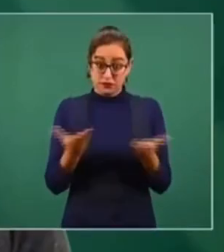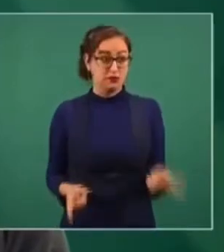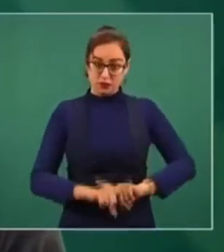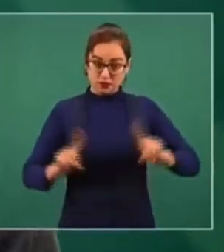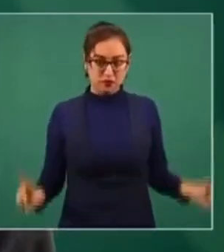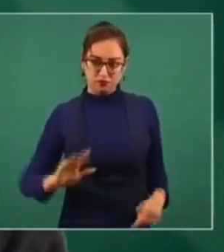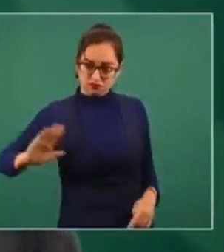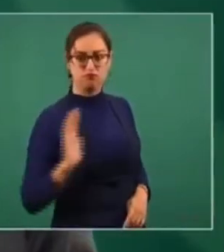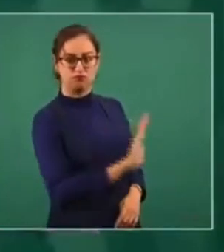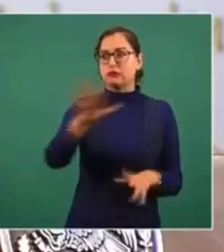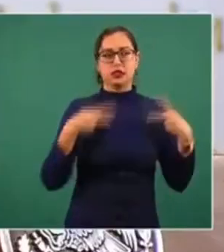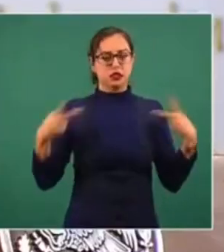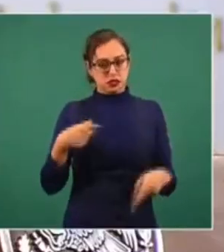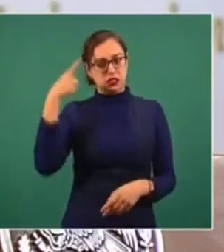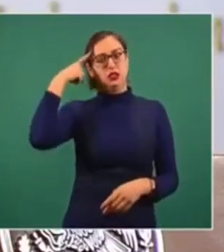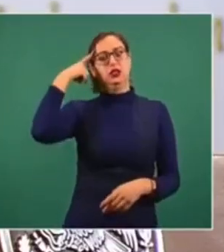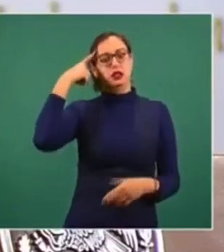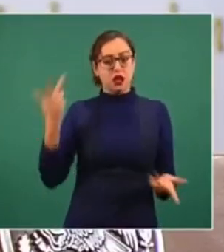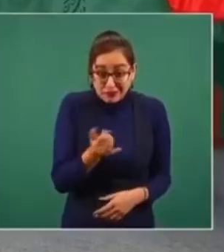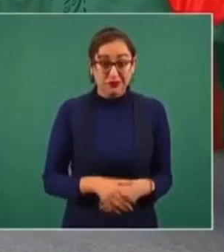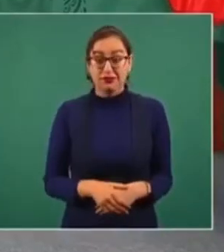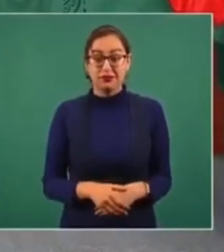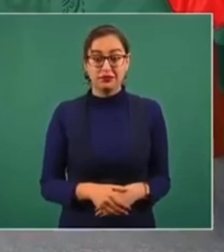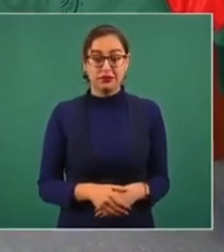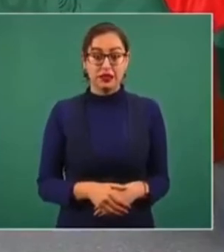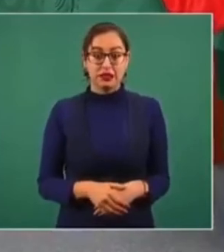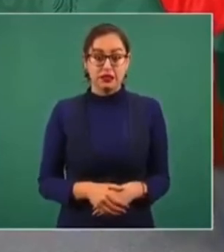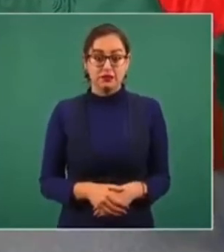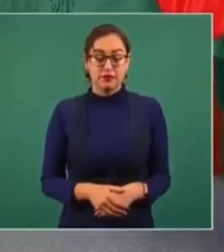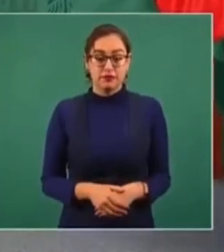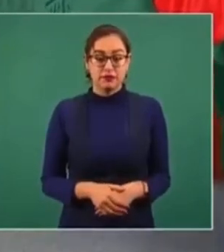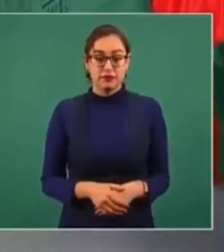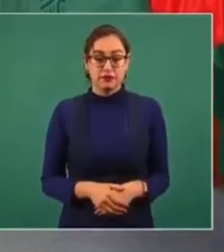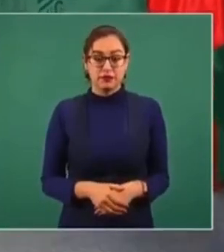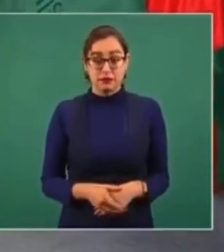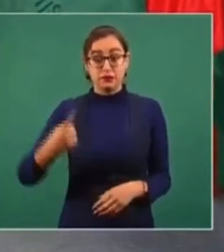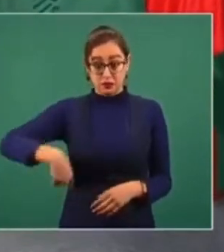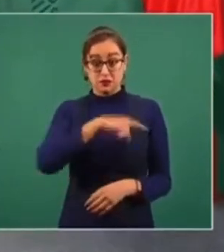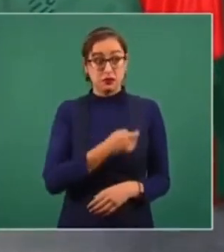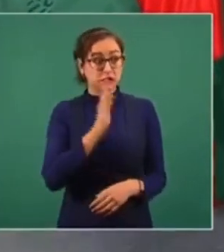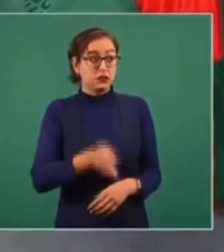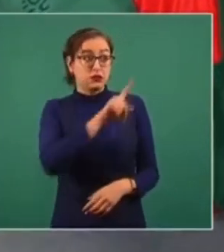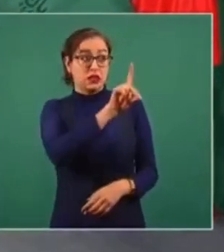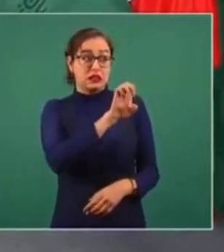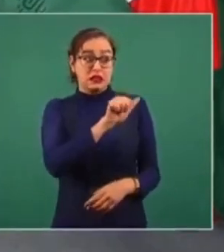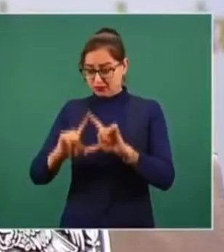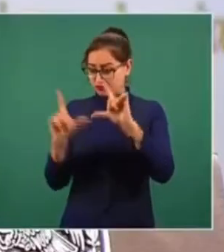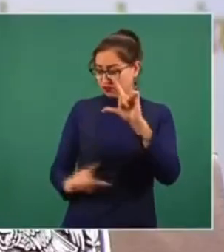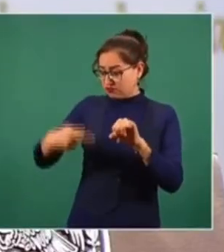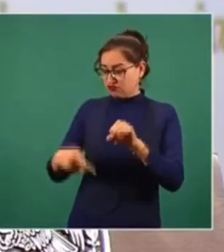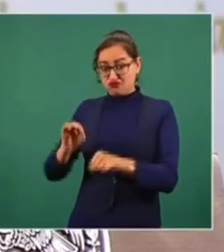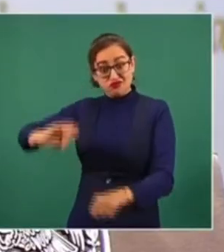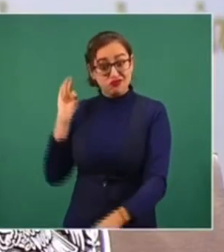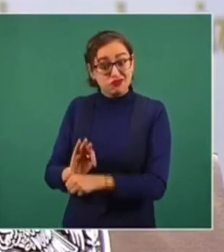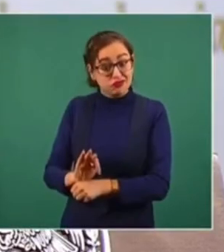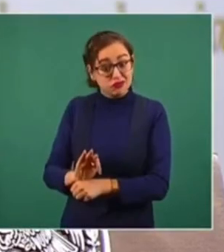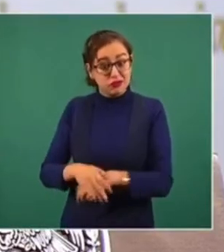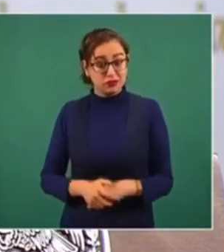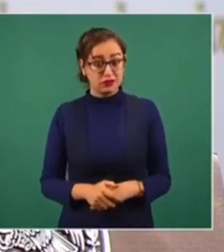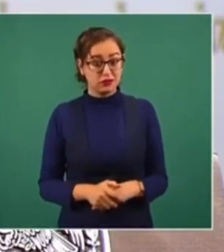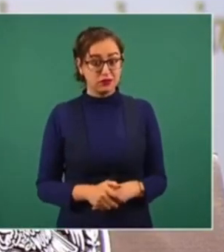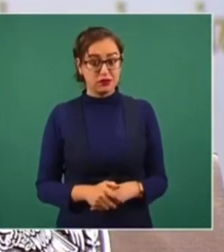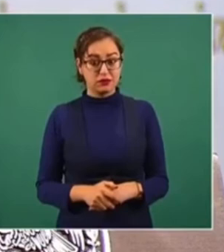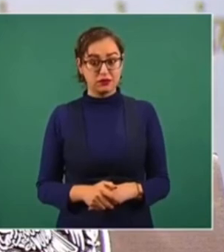fabricado. Lo hacen mejor los investigadores nuestros. ¿Qué es que nosotros vamos a inventar? ¿Delitos? Ah, nada más porque se trata de la DEA. Y